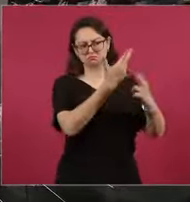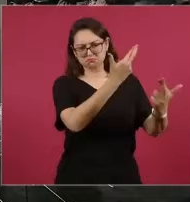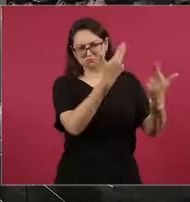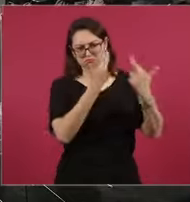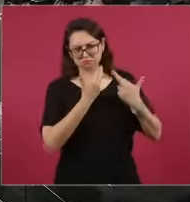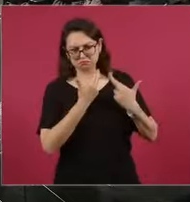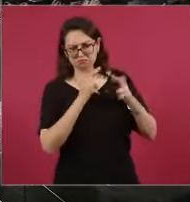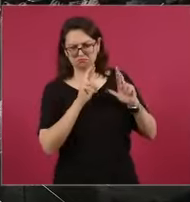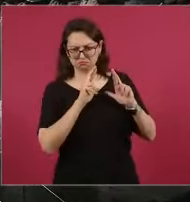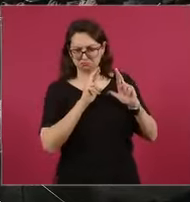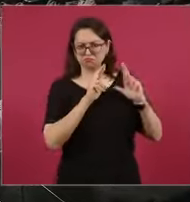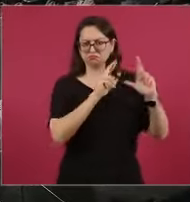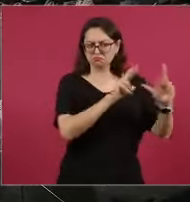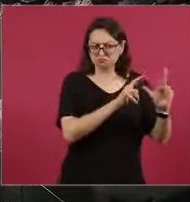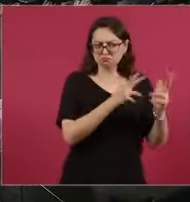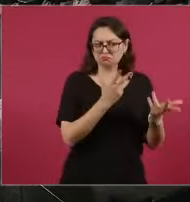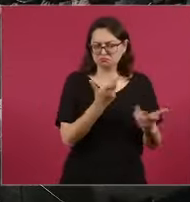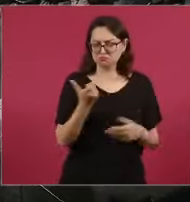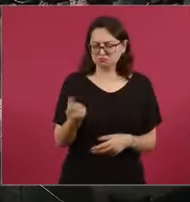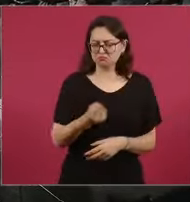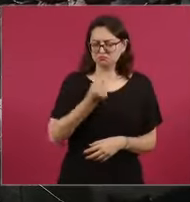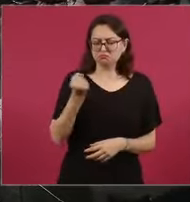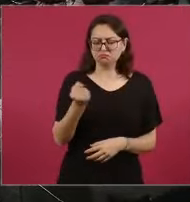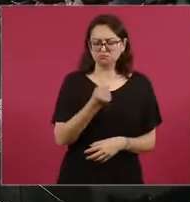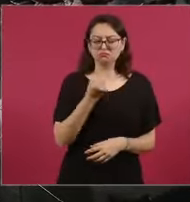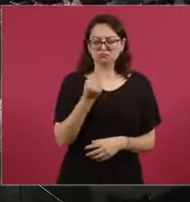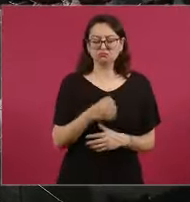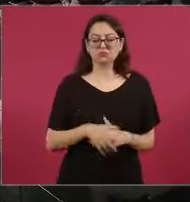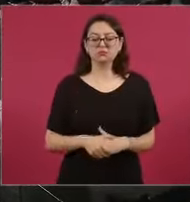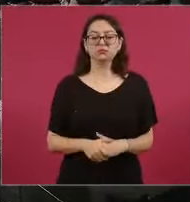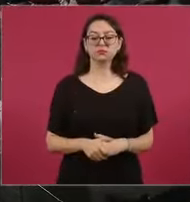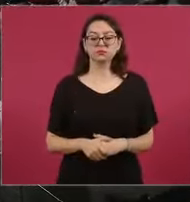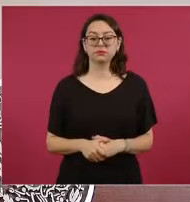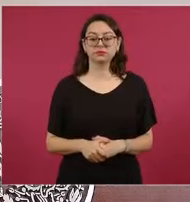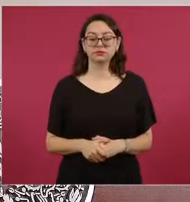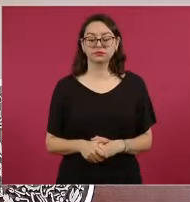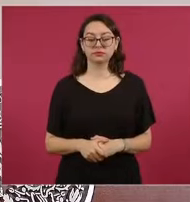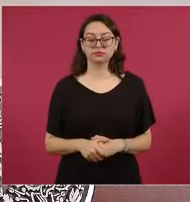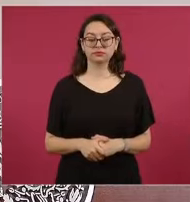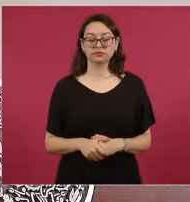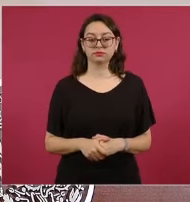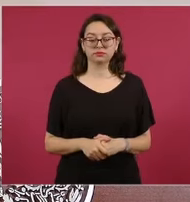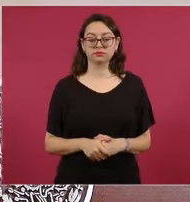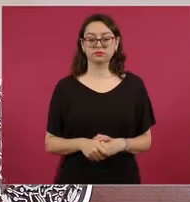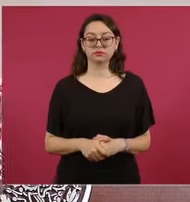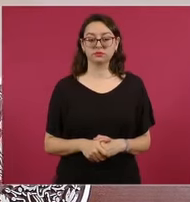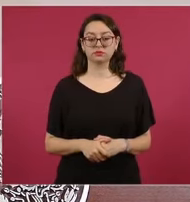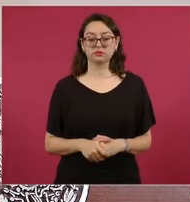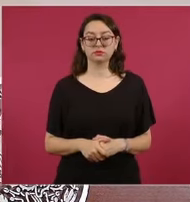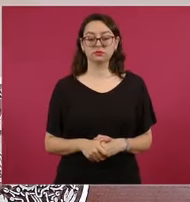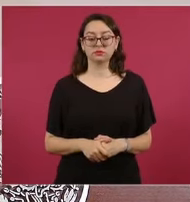del gobierno de Estados Unidos. acaba de declarar